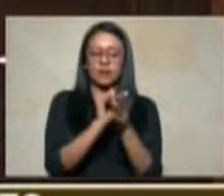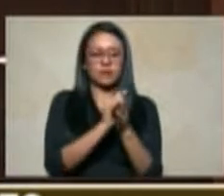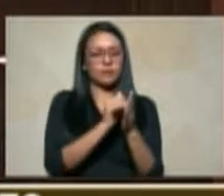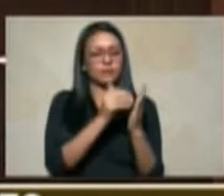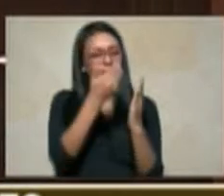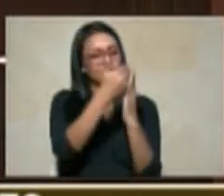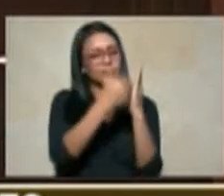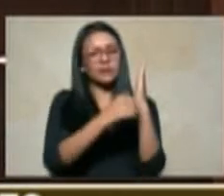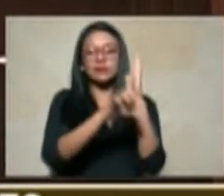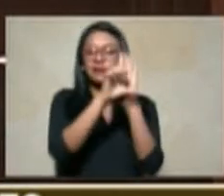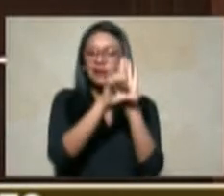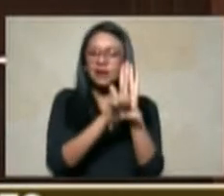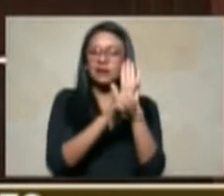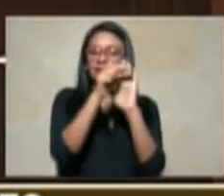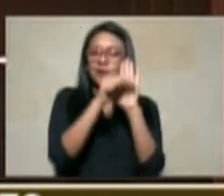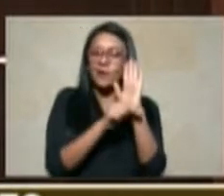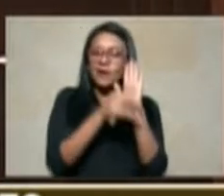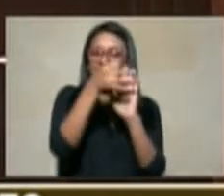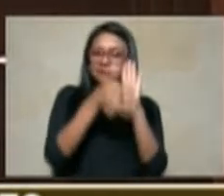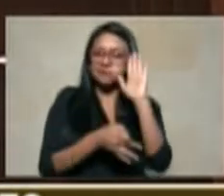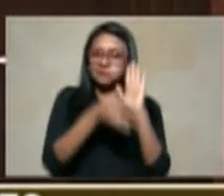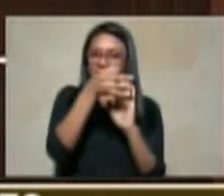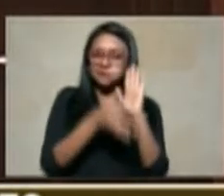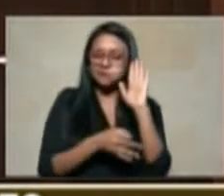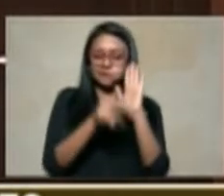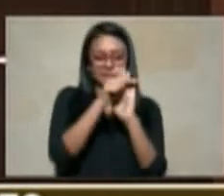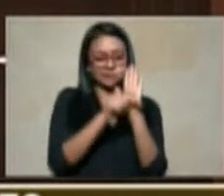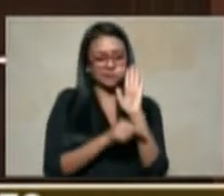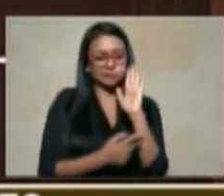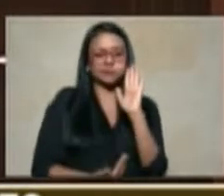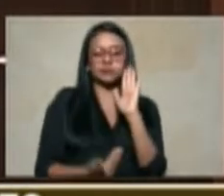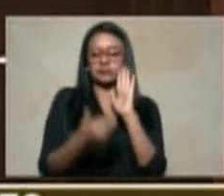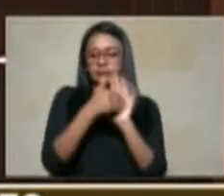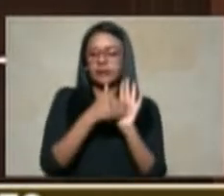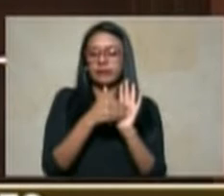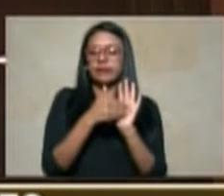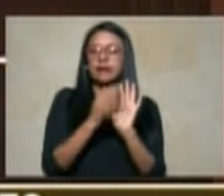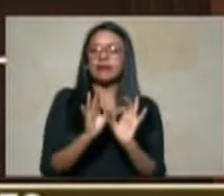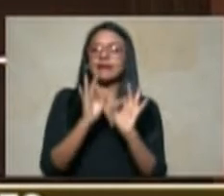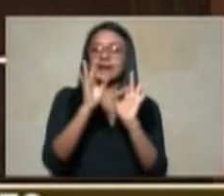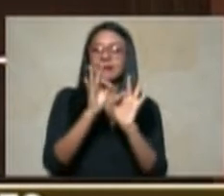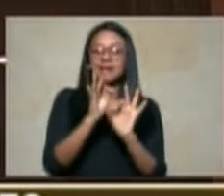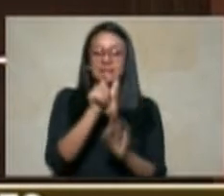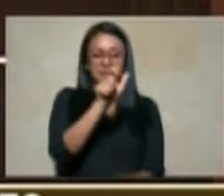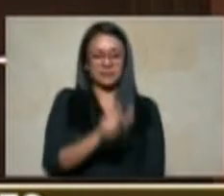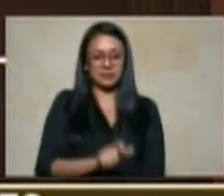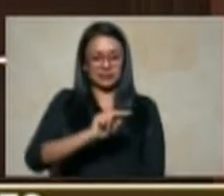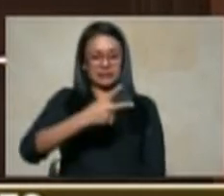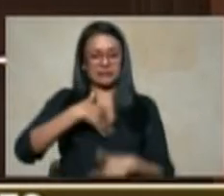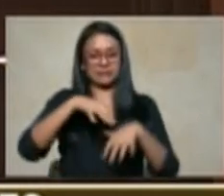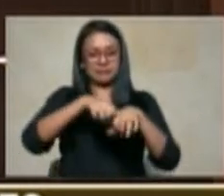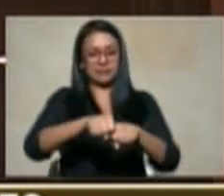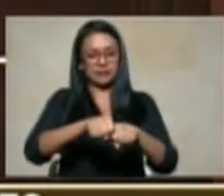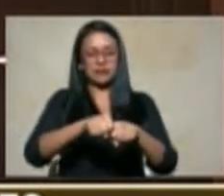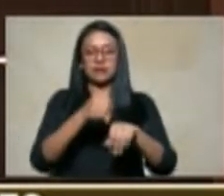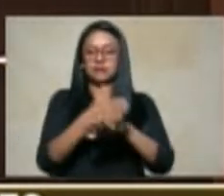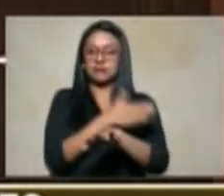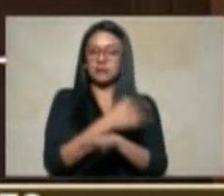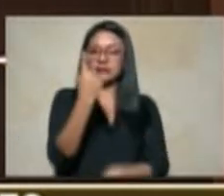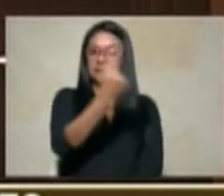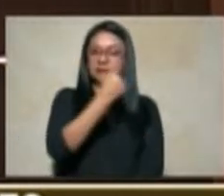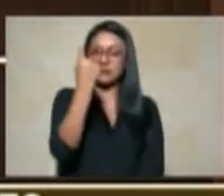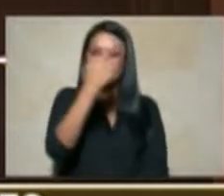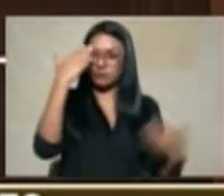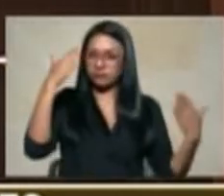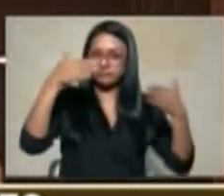los casos en los cuales la calidad de ocupante secundario dada su vulnerabilidad en el marco de la acción sin daño se ordena